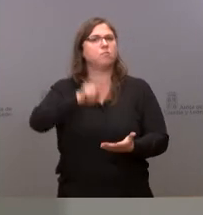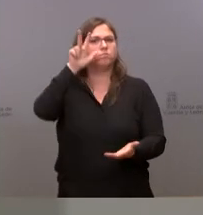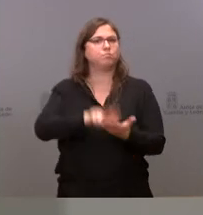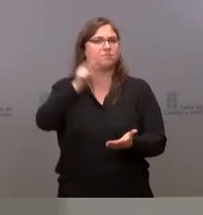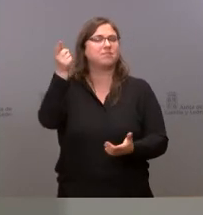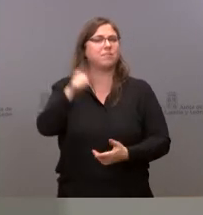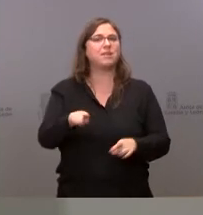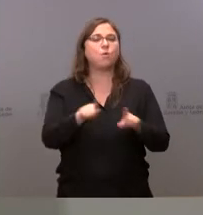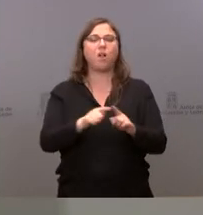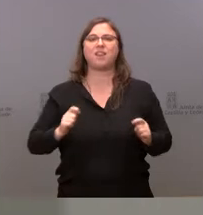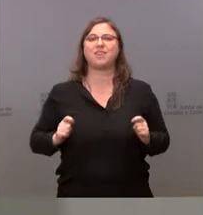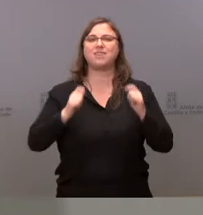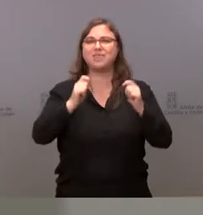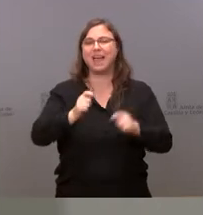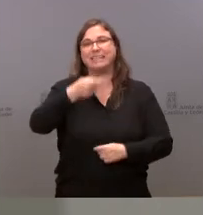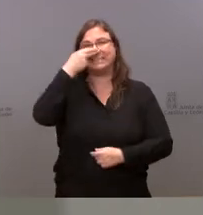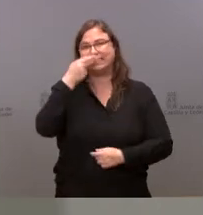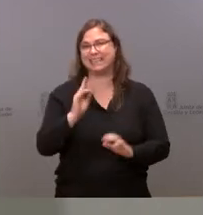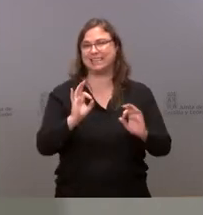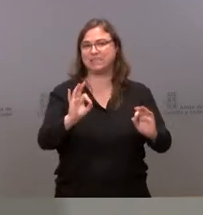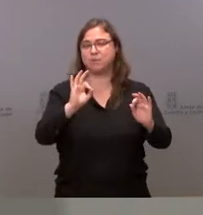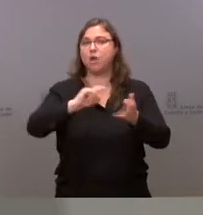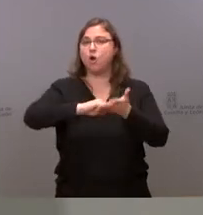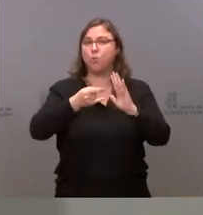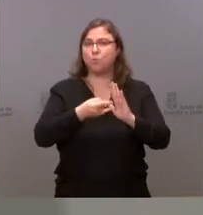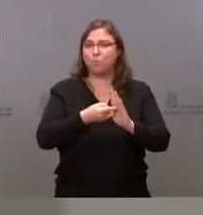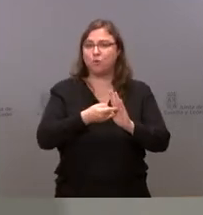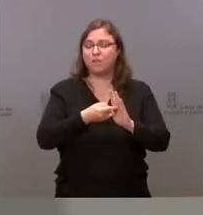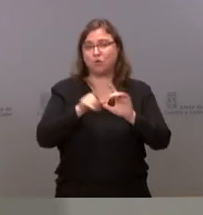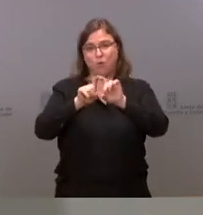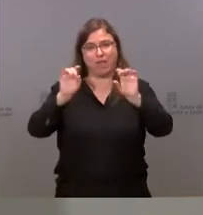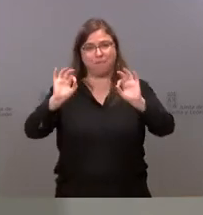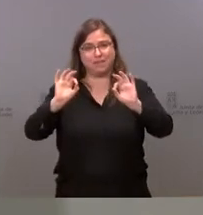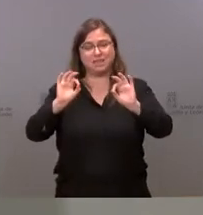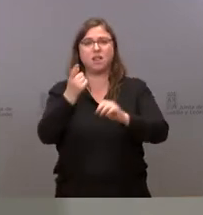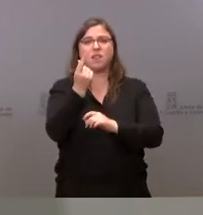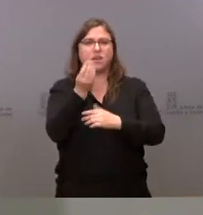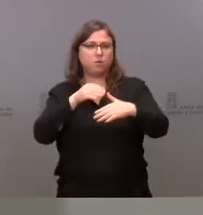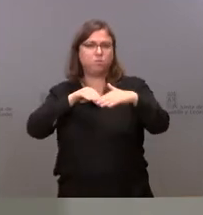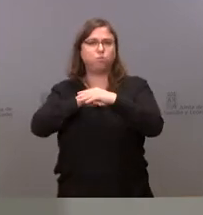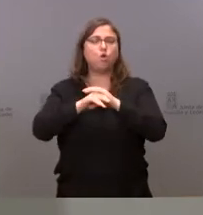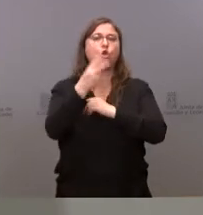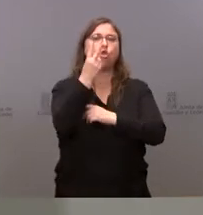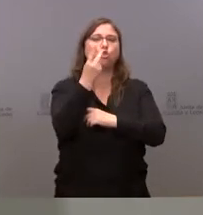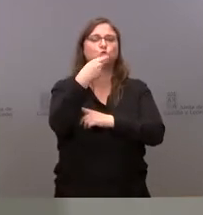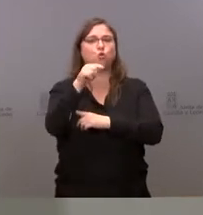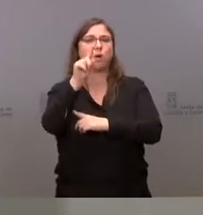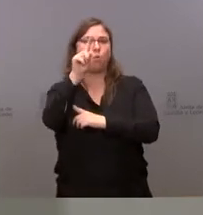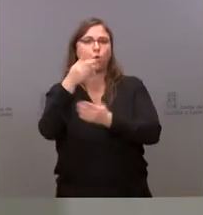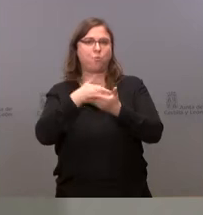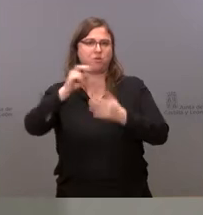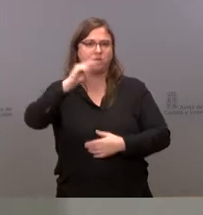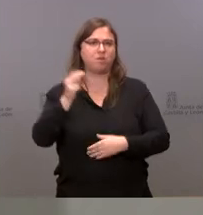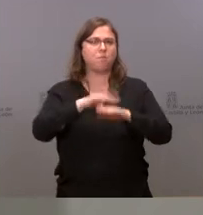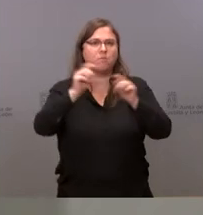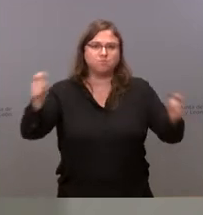declarar de interés especial un proyecto empresarial por importe de 2,1 millones de euros para el